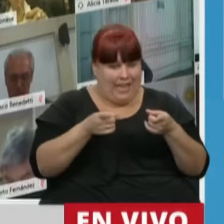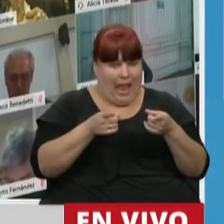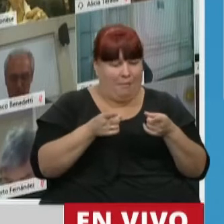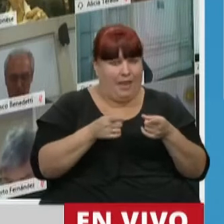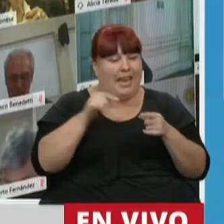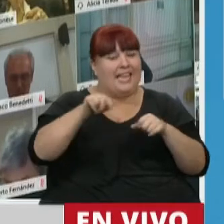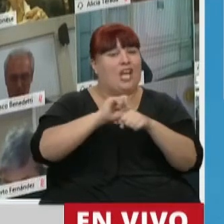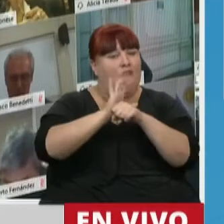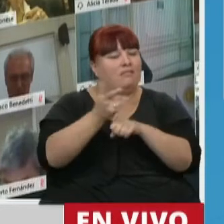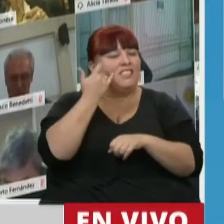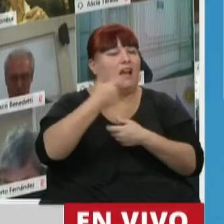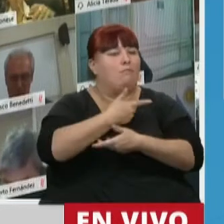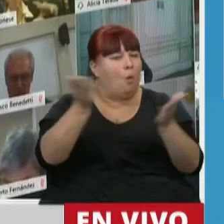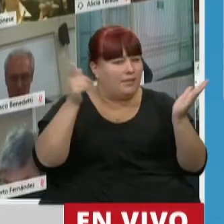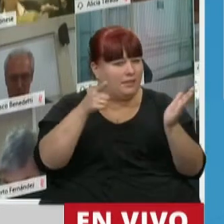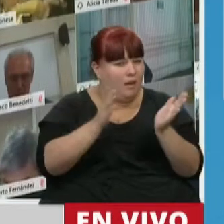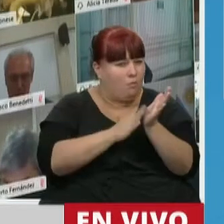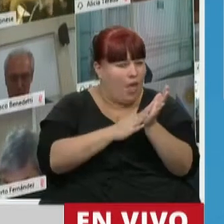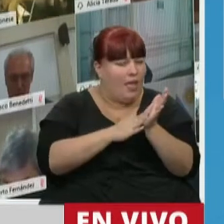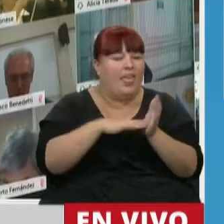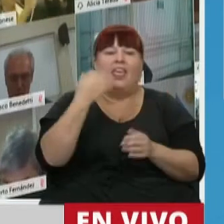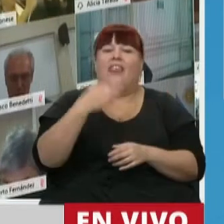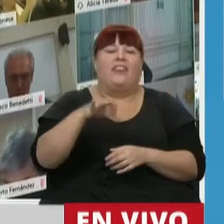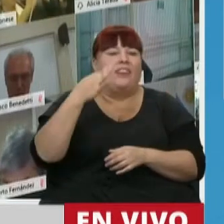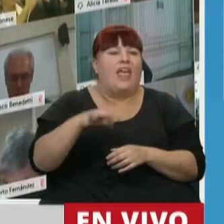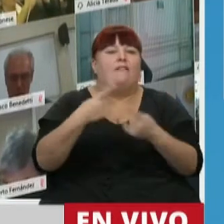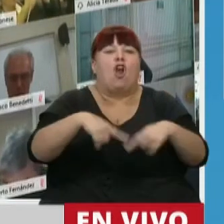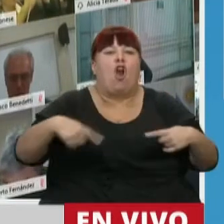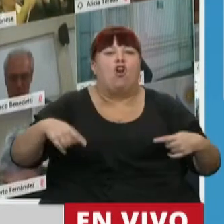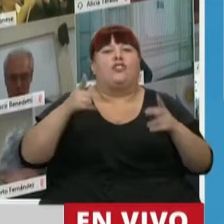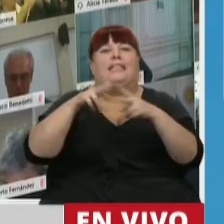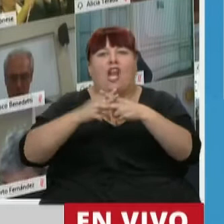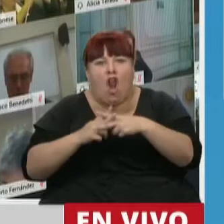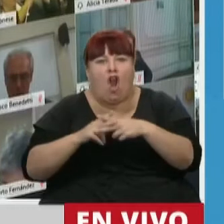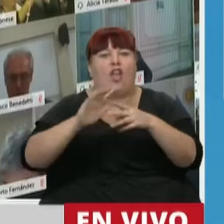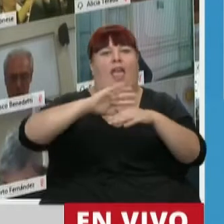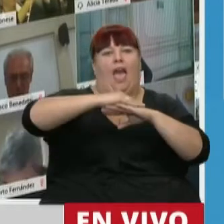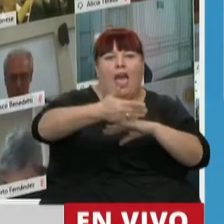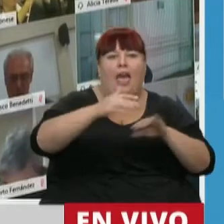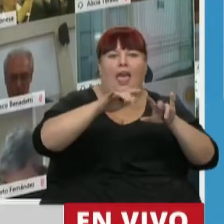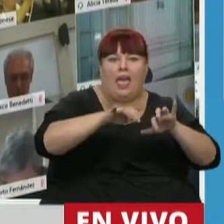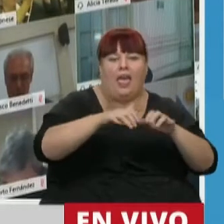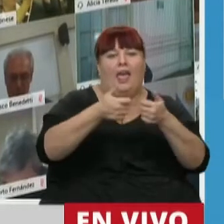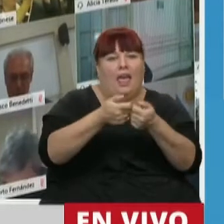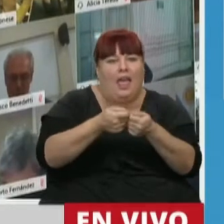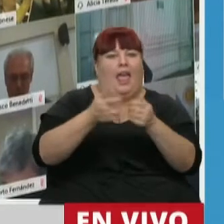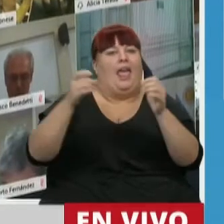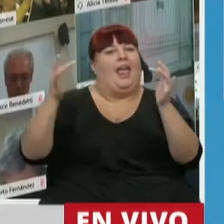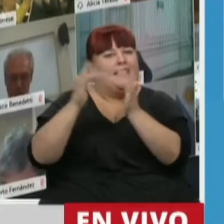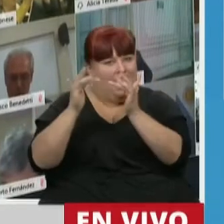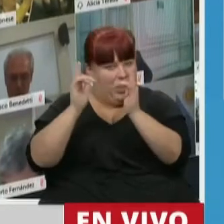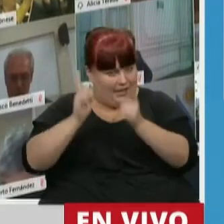y esta pandemia lo ha demostrado, requiere de recursos tecnológicos y conectividad. Requiere que